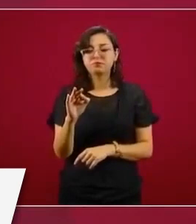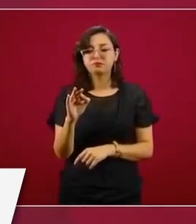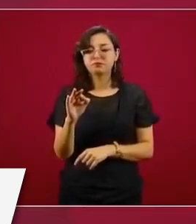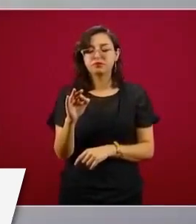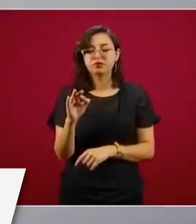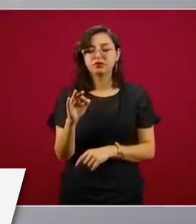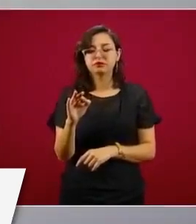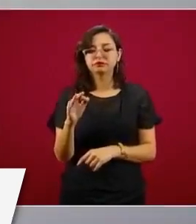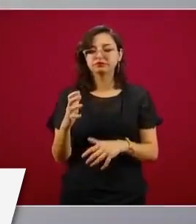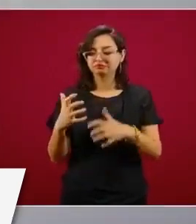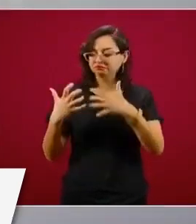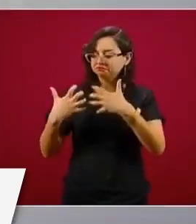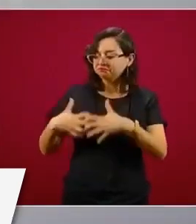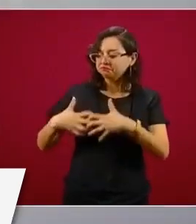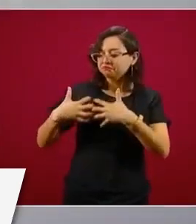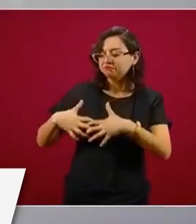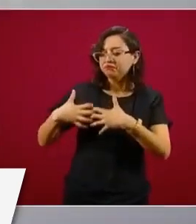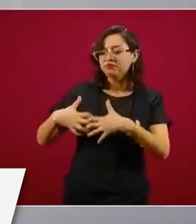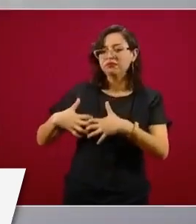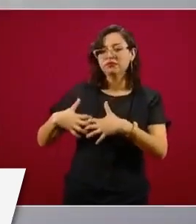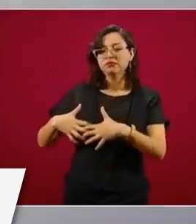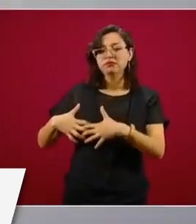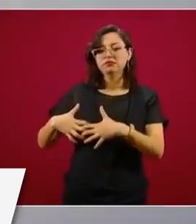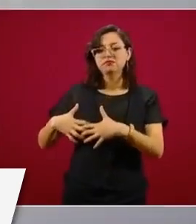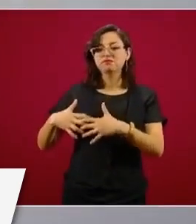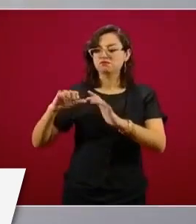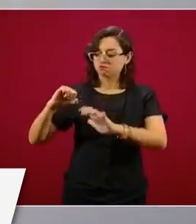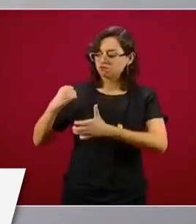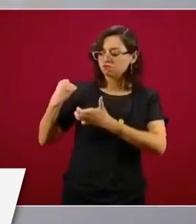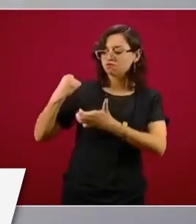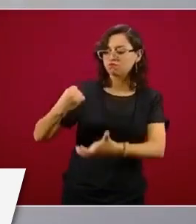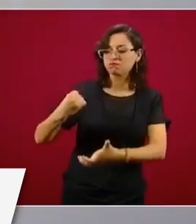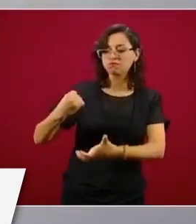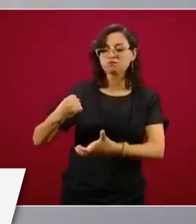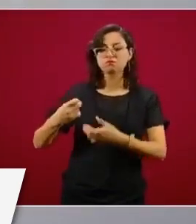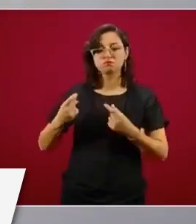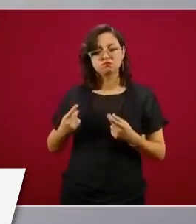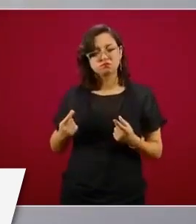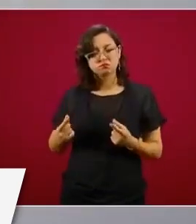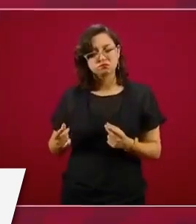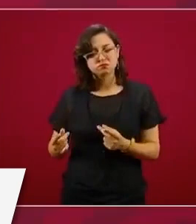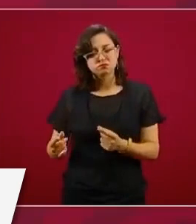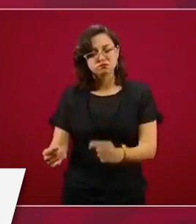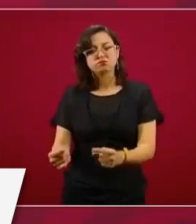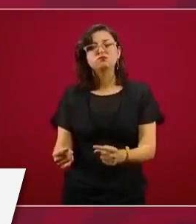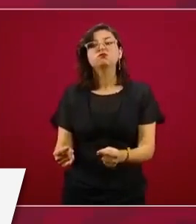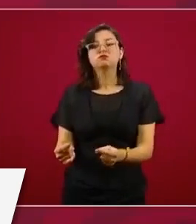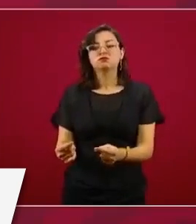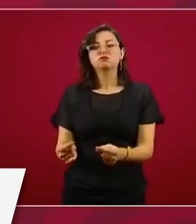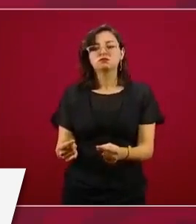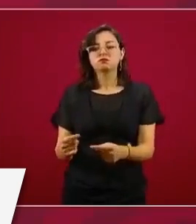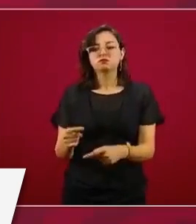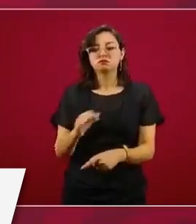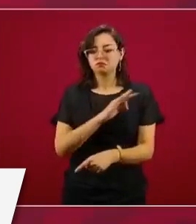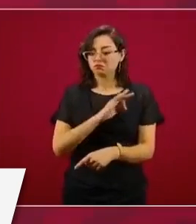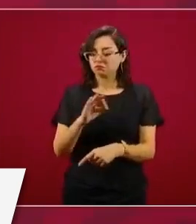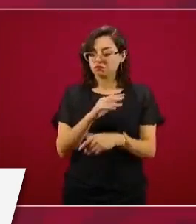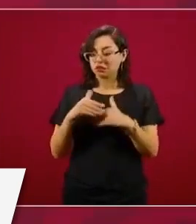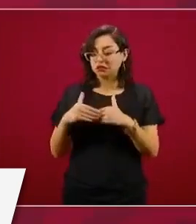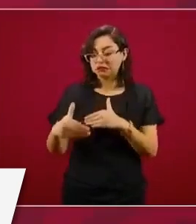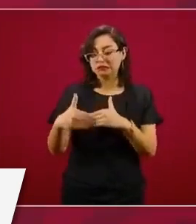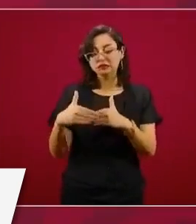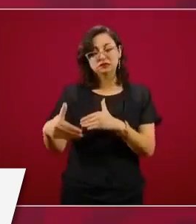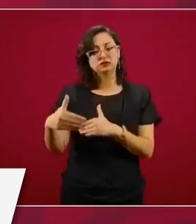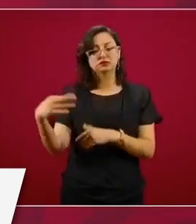de invertir y estar produciendo en plazos cortos,